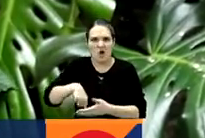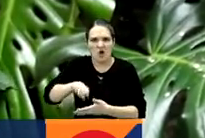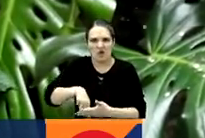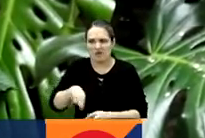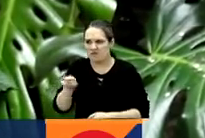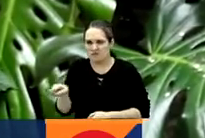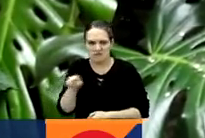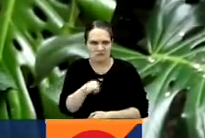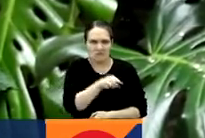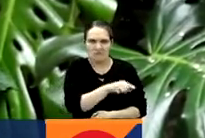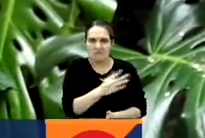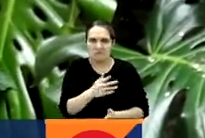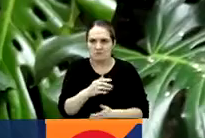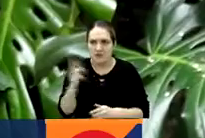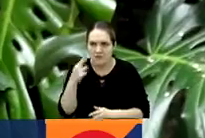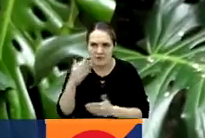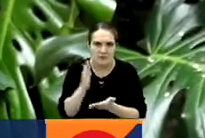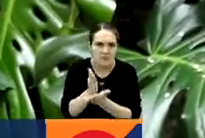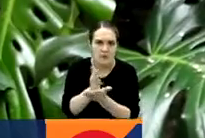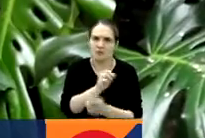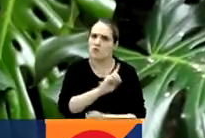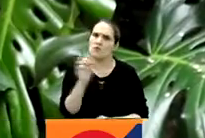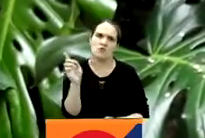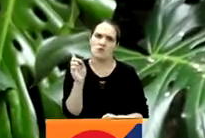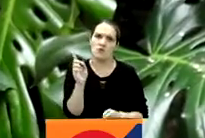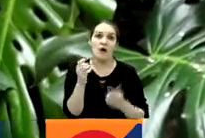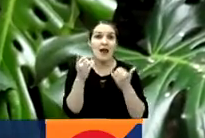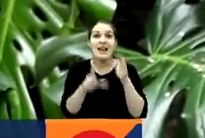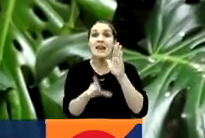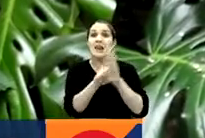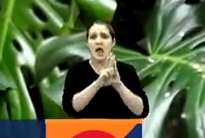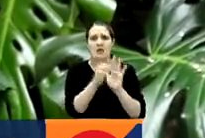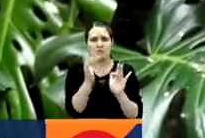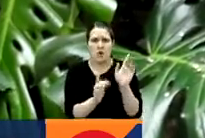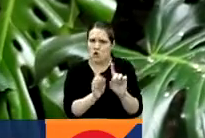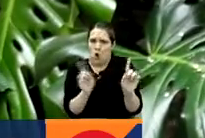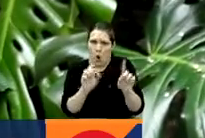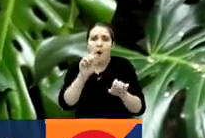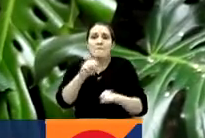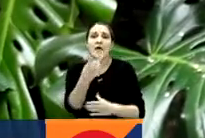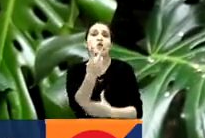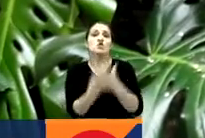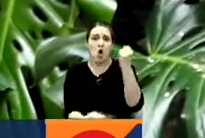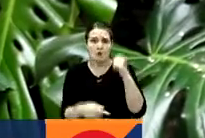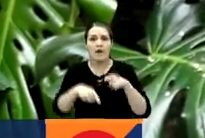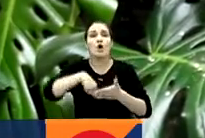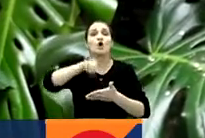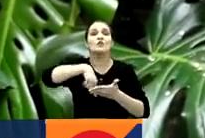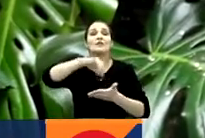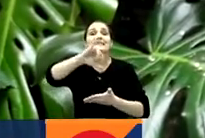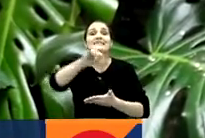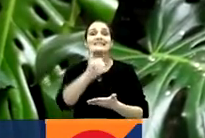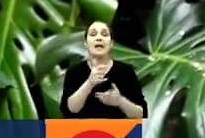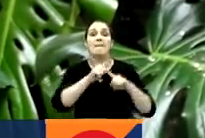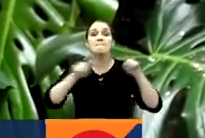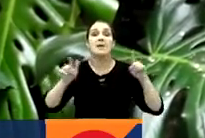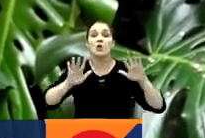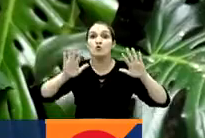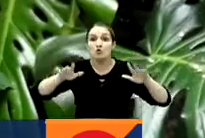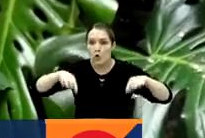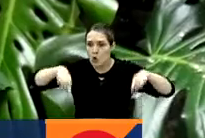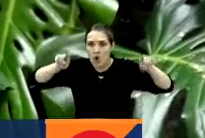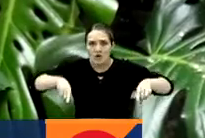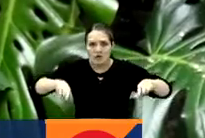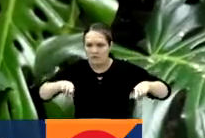no se repita. Si bien no es ilegal tener más de un contrato, sí es muy importante que las áreas de contratación puedan